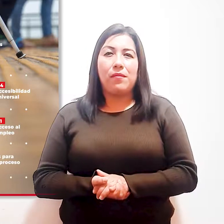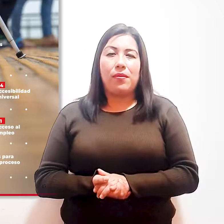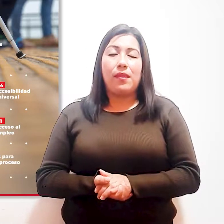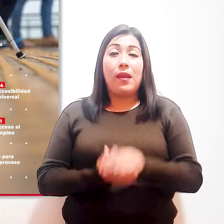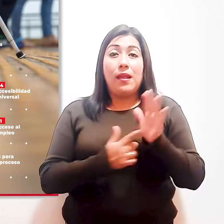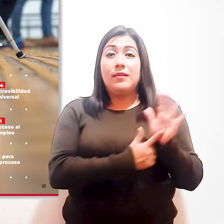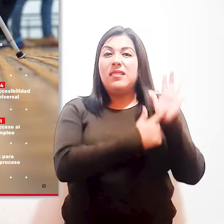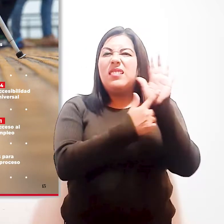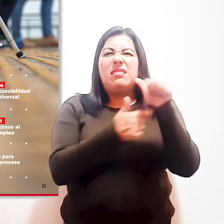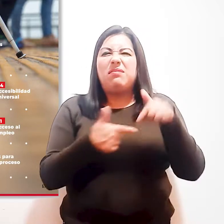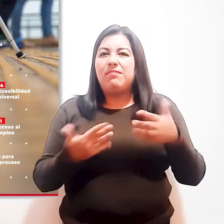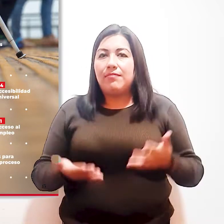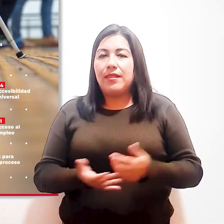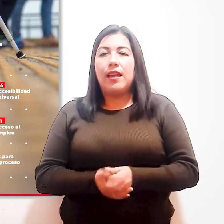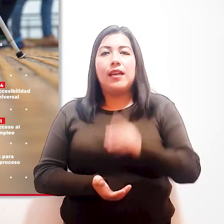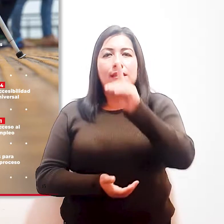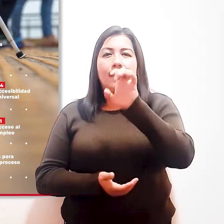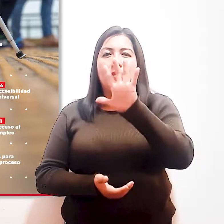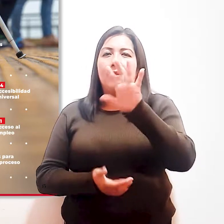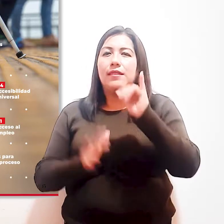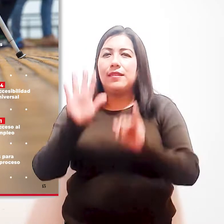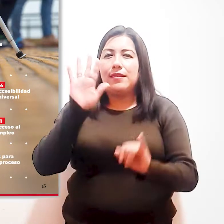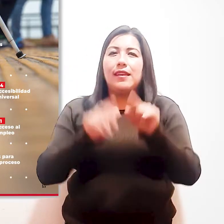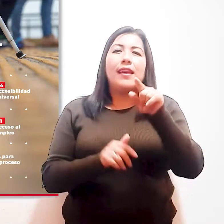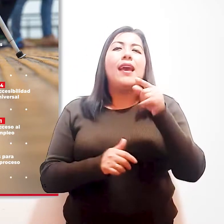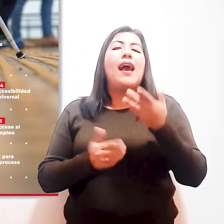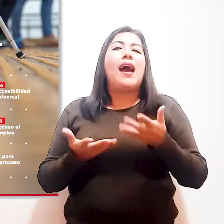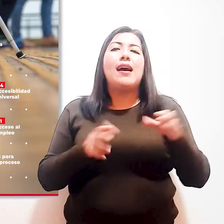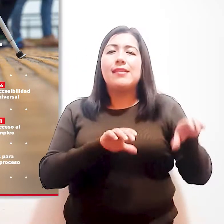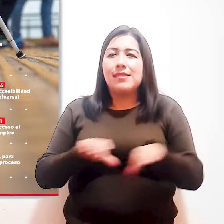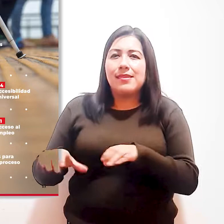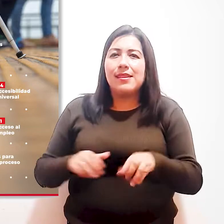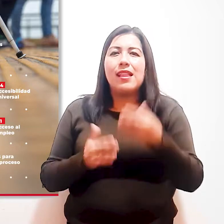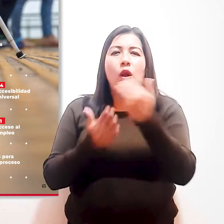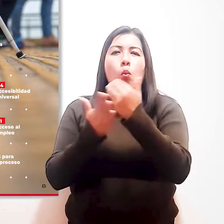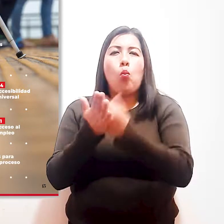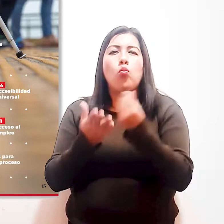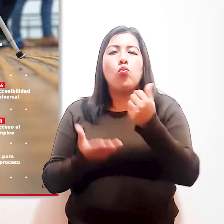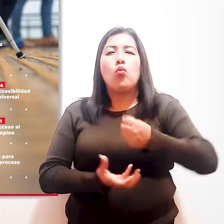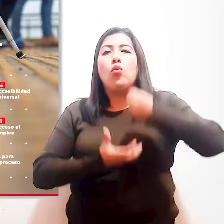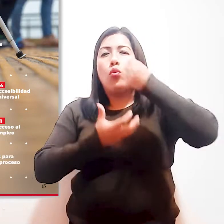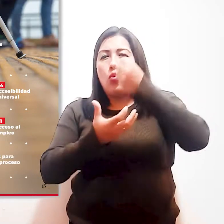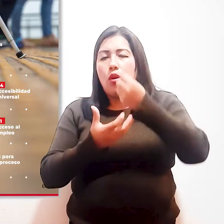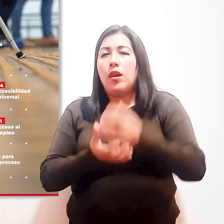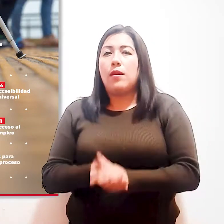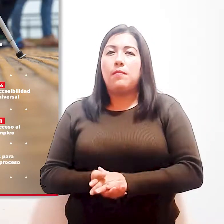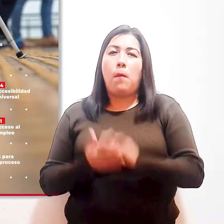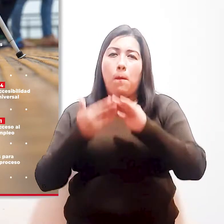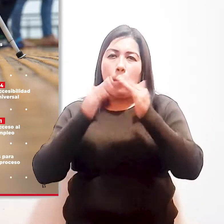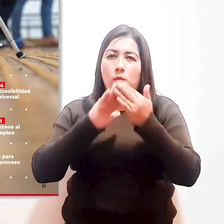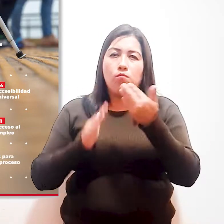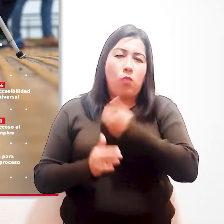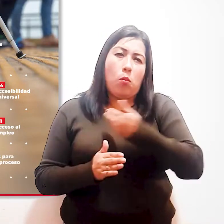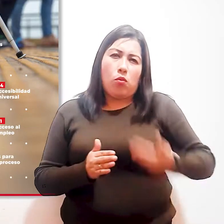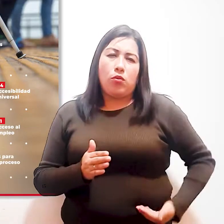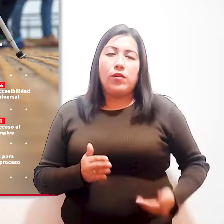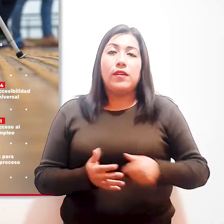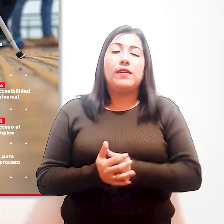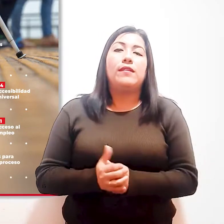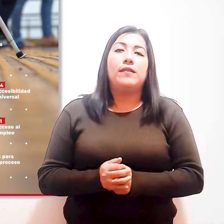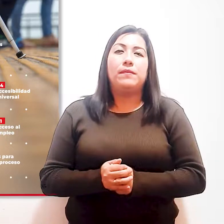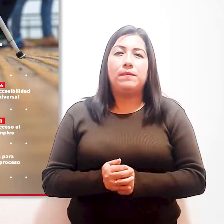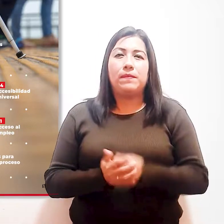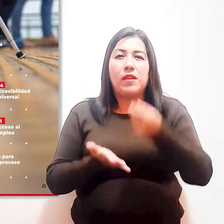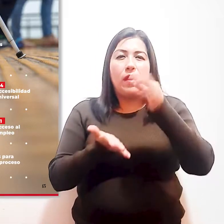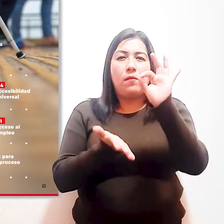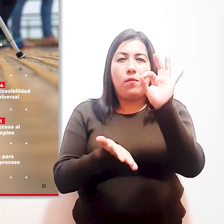También se señala que se han realizado 156 acciones de presupuesto público con un ícono de monedas y el símbolo del sol.